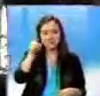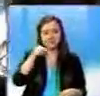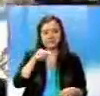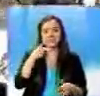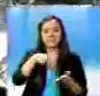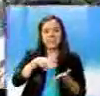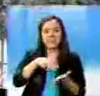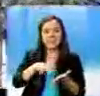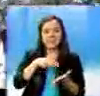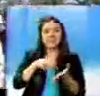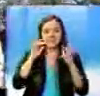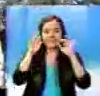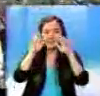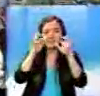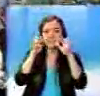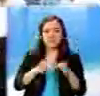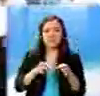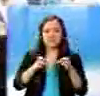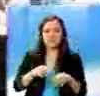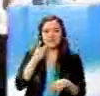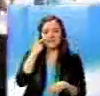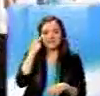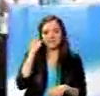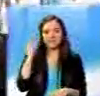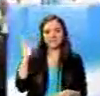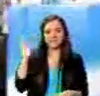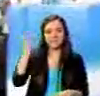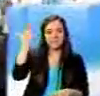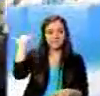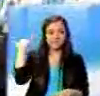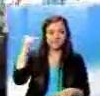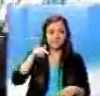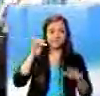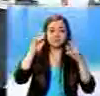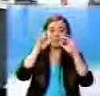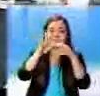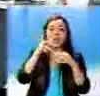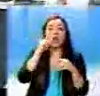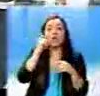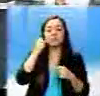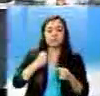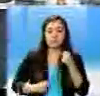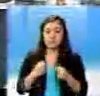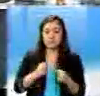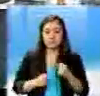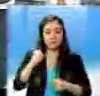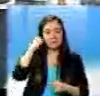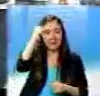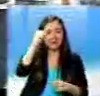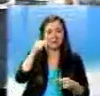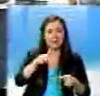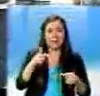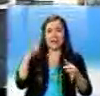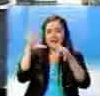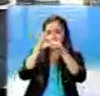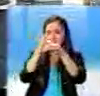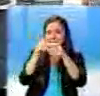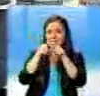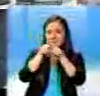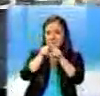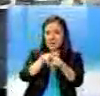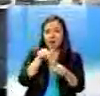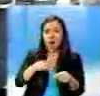te vibrará el corazón. En el evento también estaba Erick Guarrondo. Ahora aliado inseparable del mandatario.